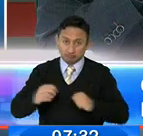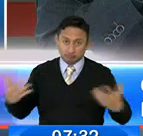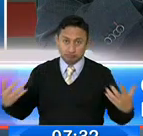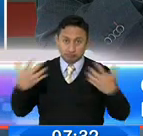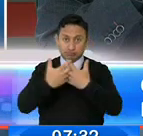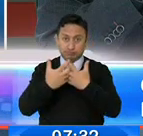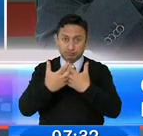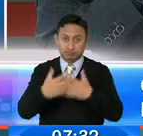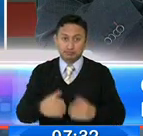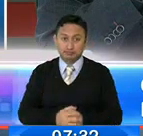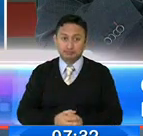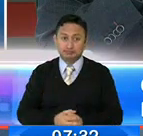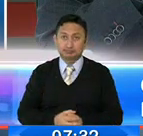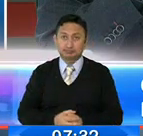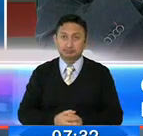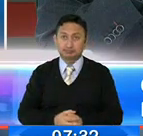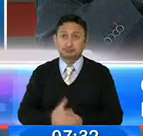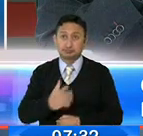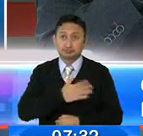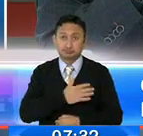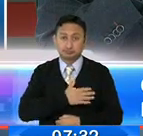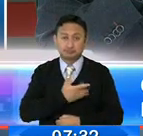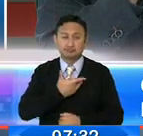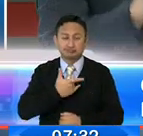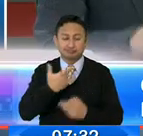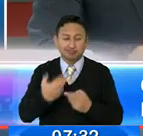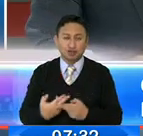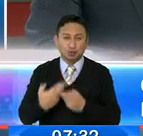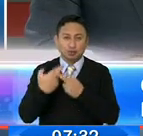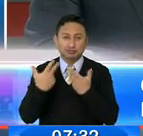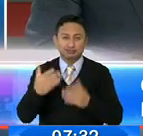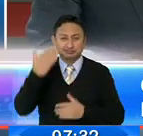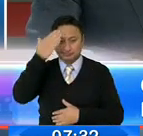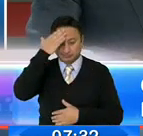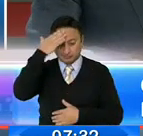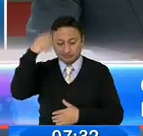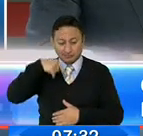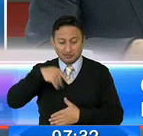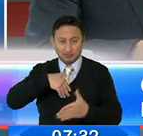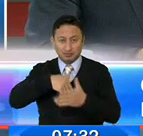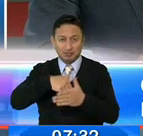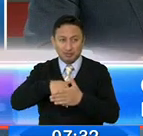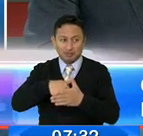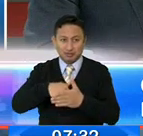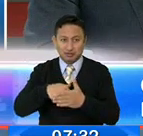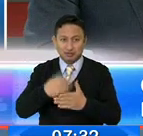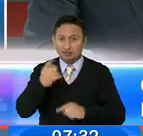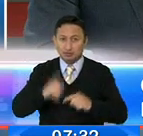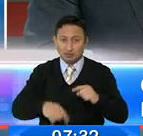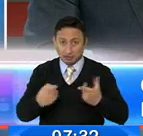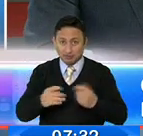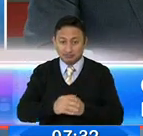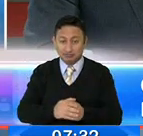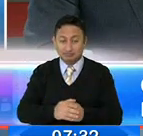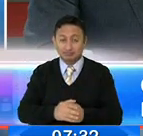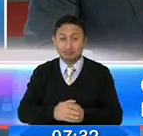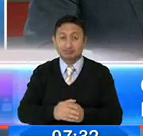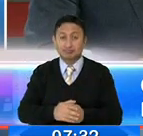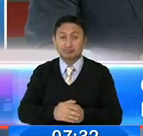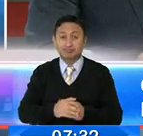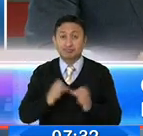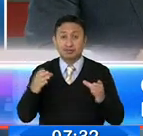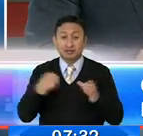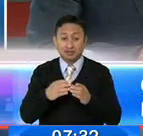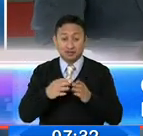sentido, nosotros, yo he sido bastante responsable de saber que mi limitación es bastante corta porque la agencia no es tan grande, pero